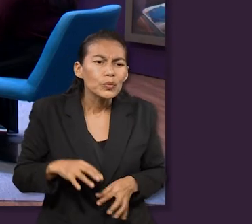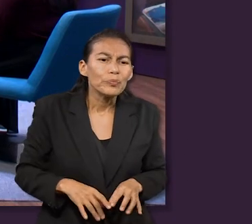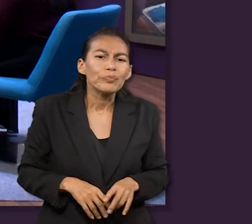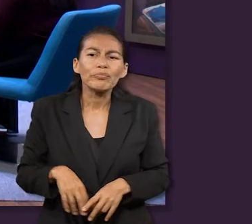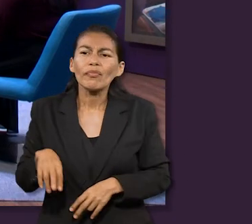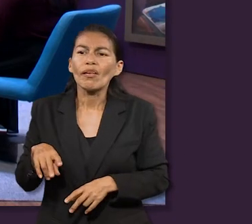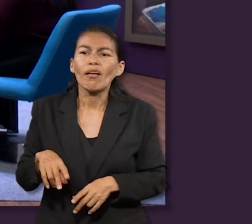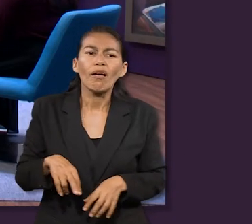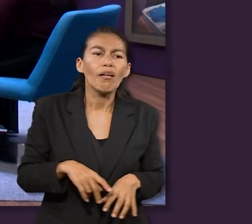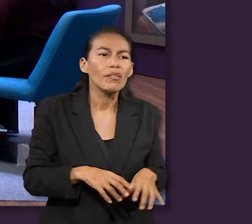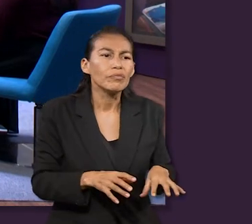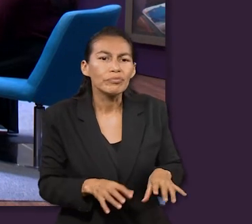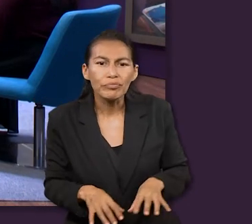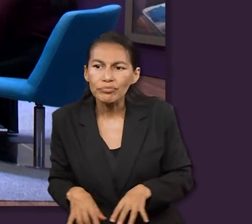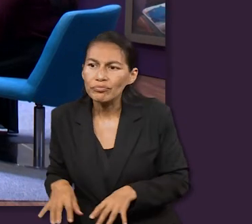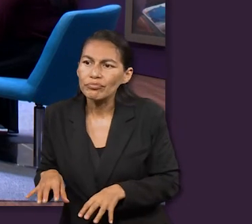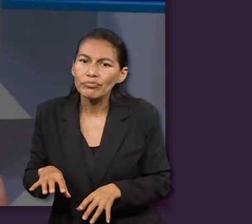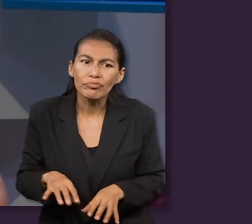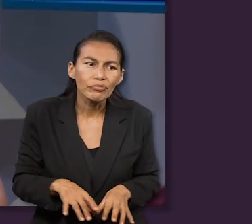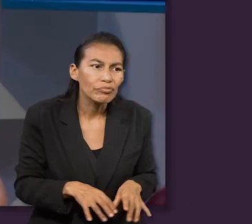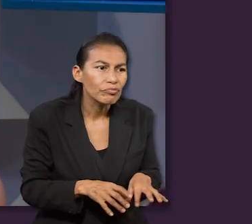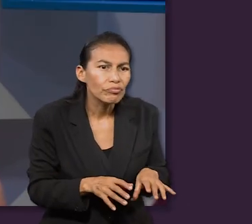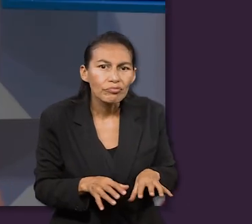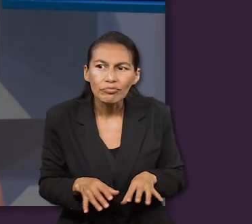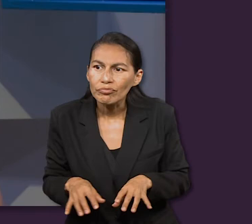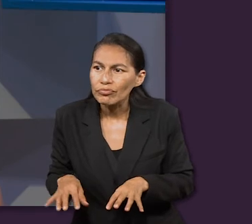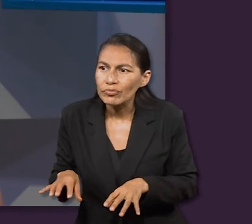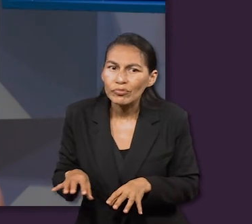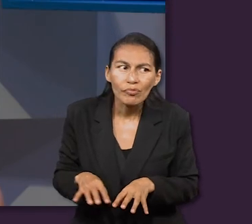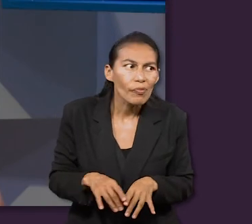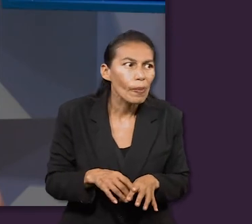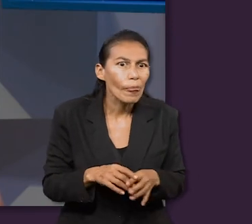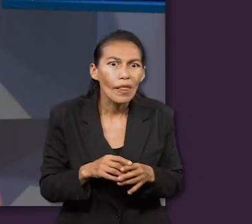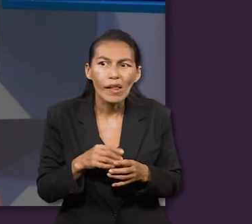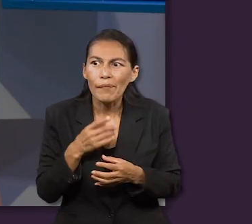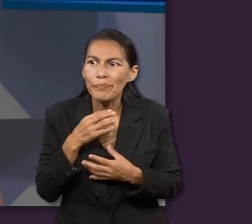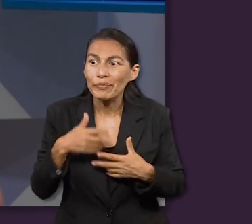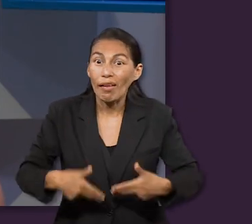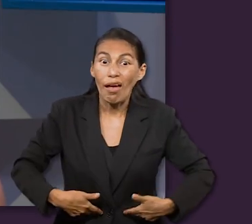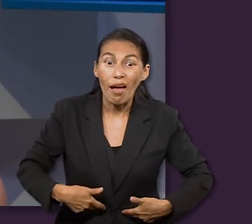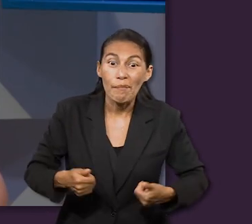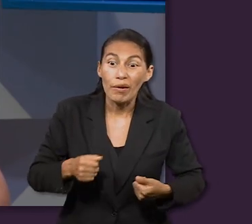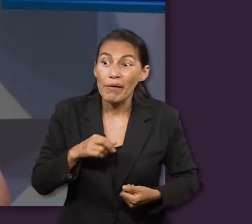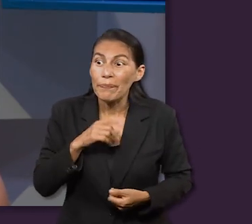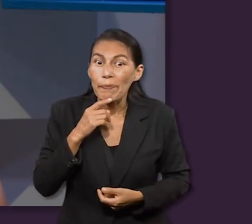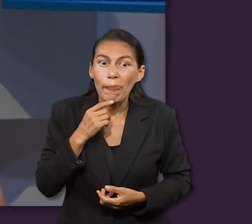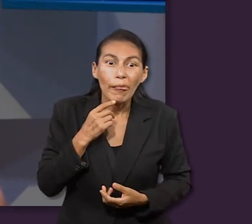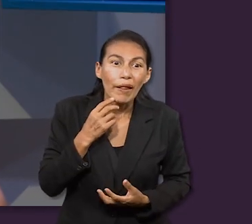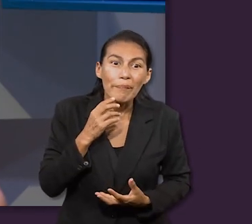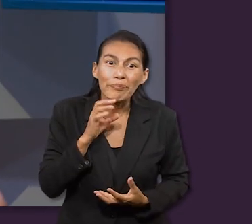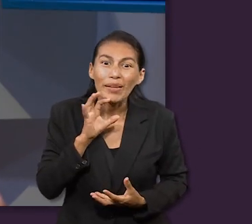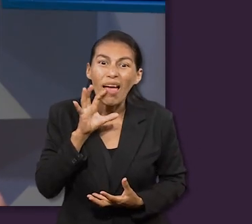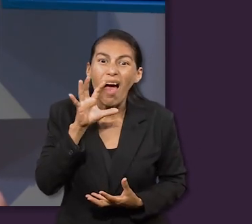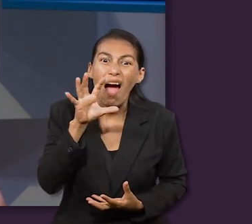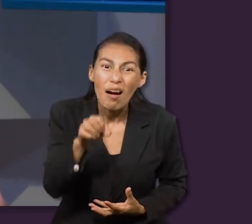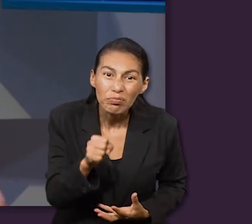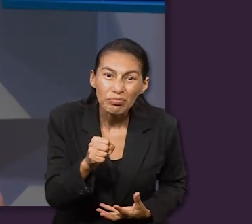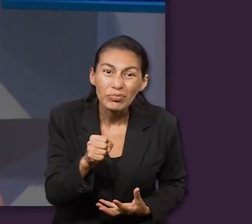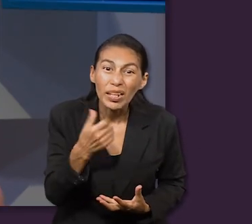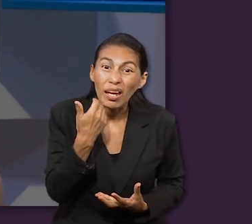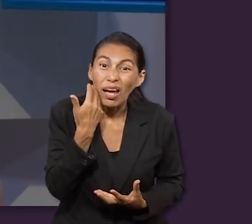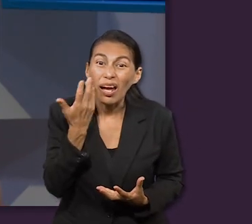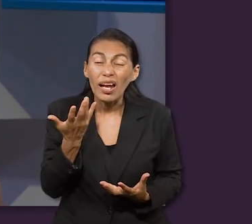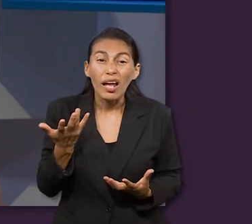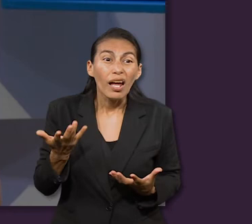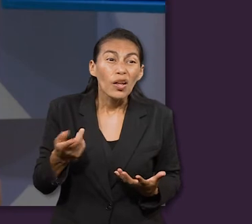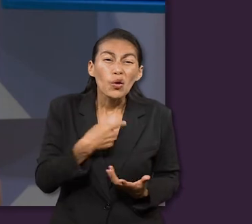nosotros como cristianos en esas circunstancias? Cuando Satanás está por sorprendernos o quiere tomarnos